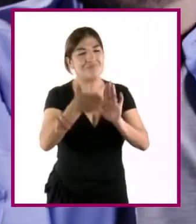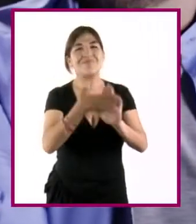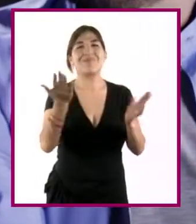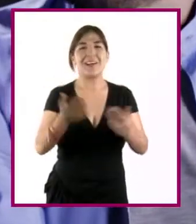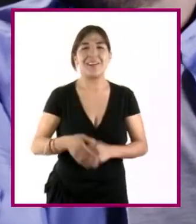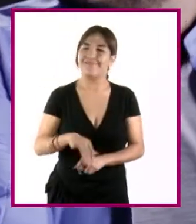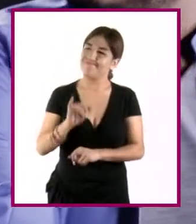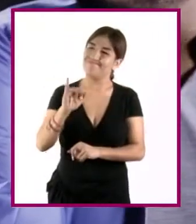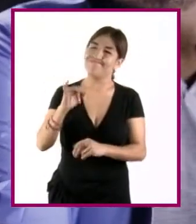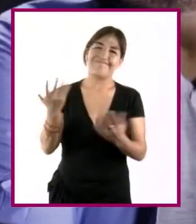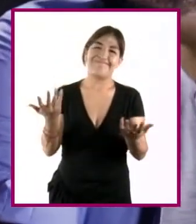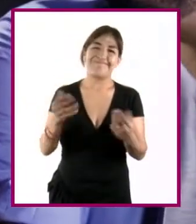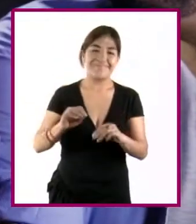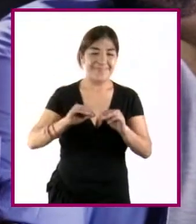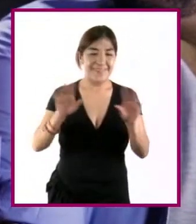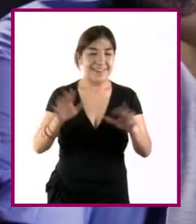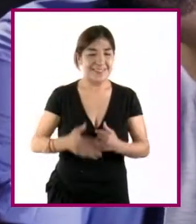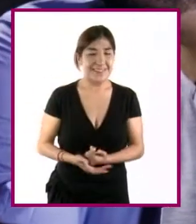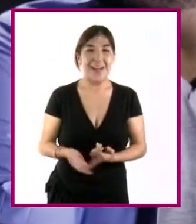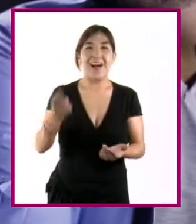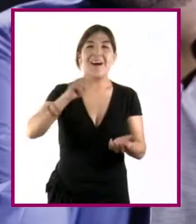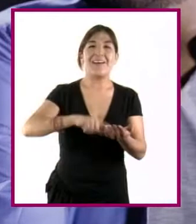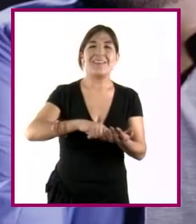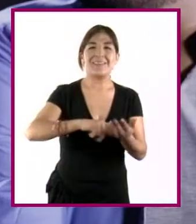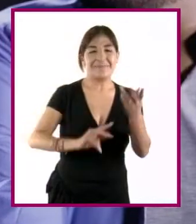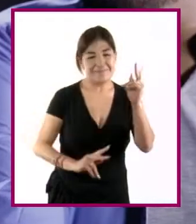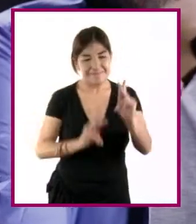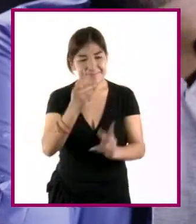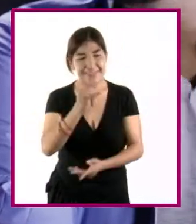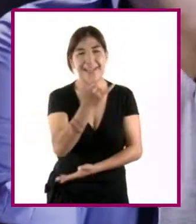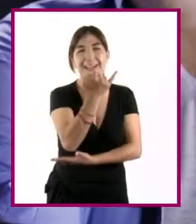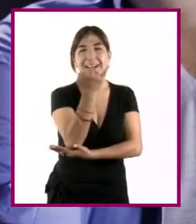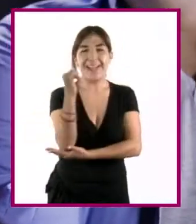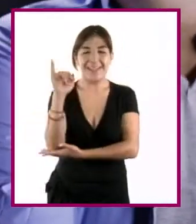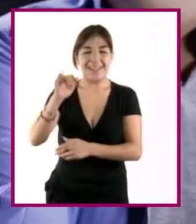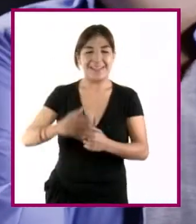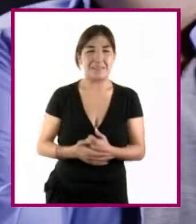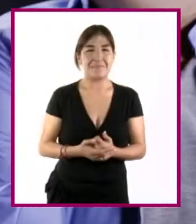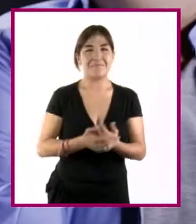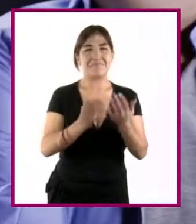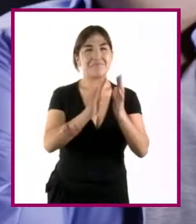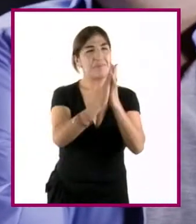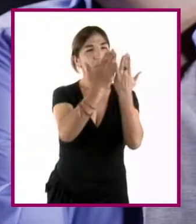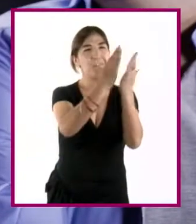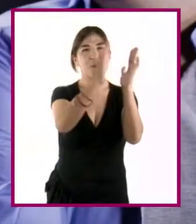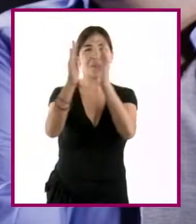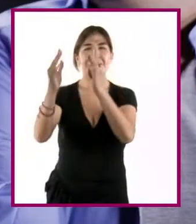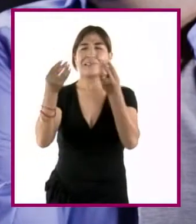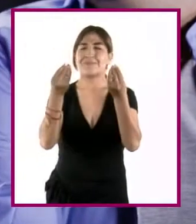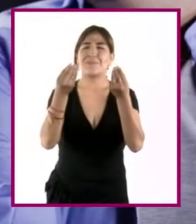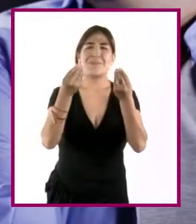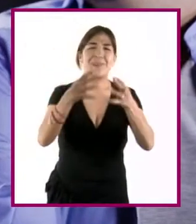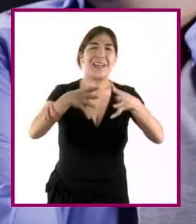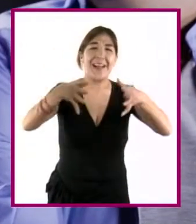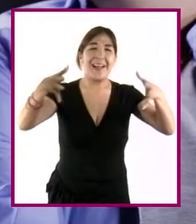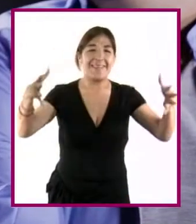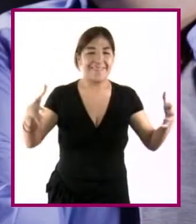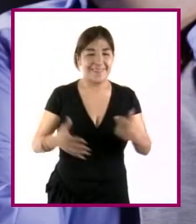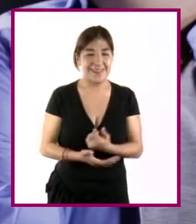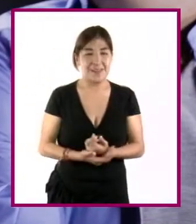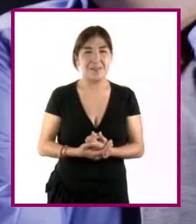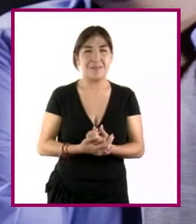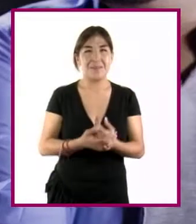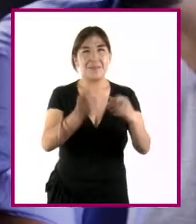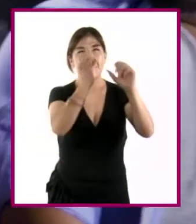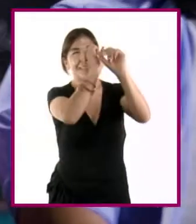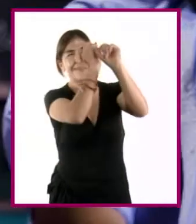Tendría un jardín, una enorme biblioteca, un observatorio